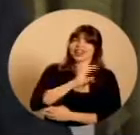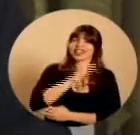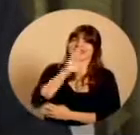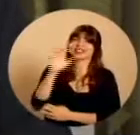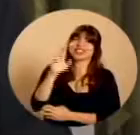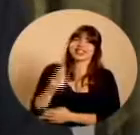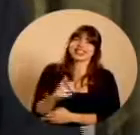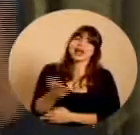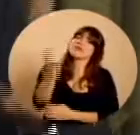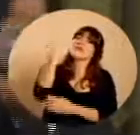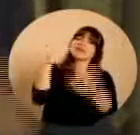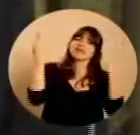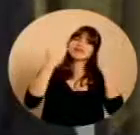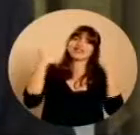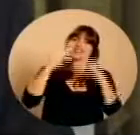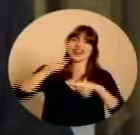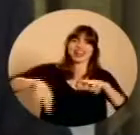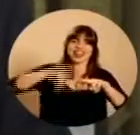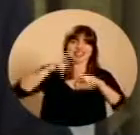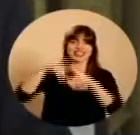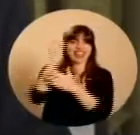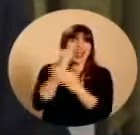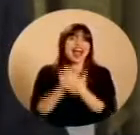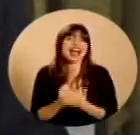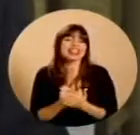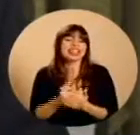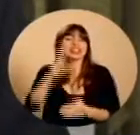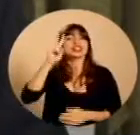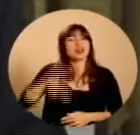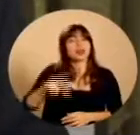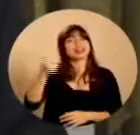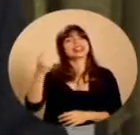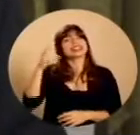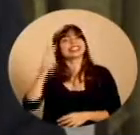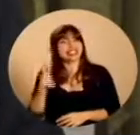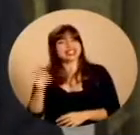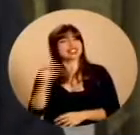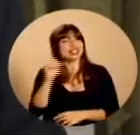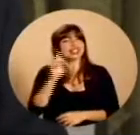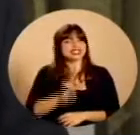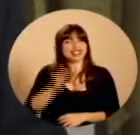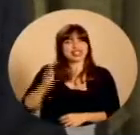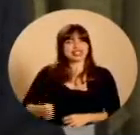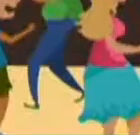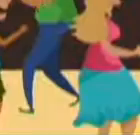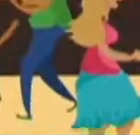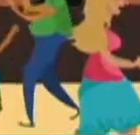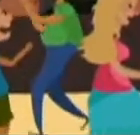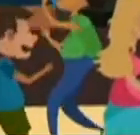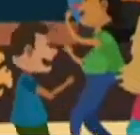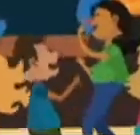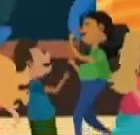caracteriza a Costa Rica. Vamos al Festival Nacional de las Artes 2016 en la zona sur.